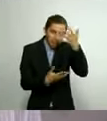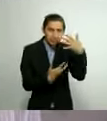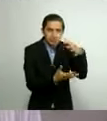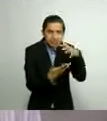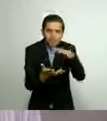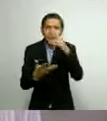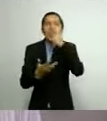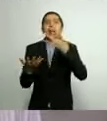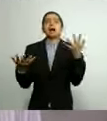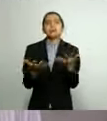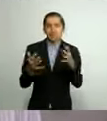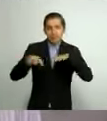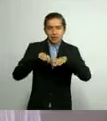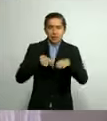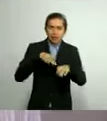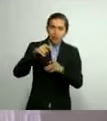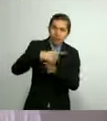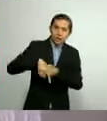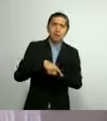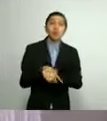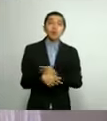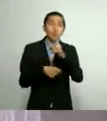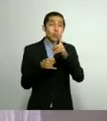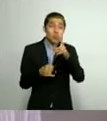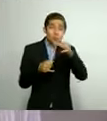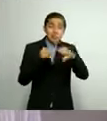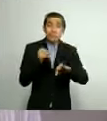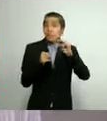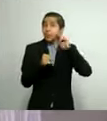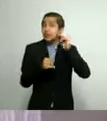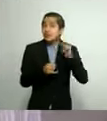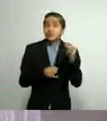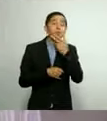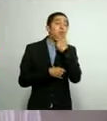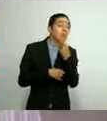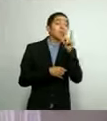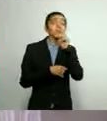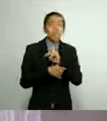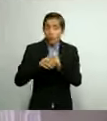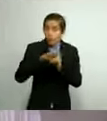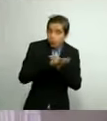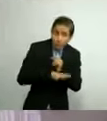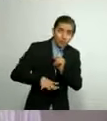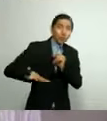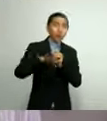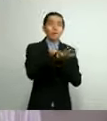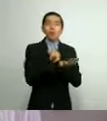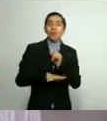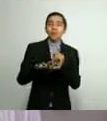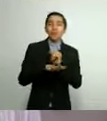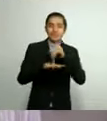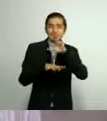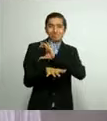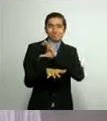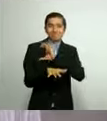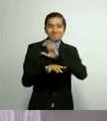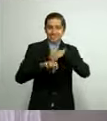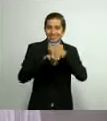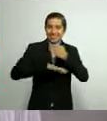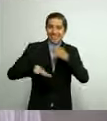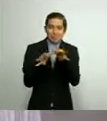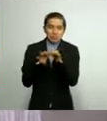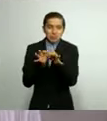realizar su trabajo. Por último, a las michoacanas y a los michoacanos de todos los rincones de nuestro querido Estado.